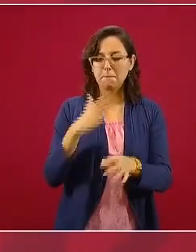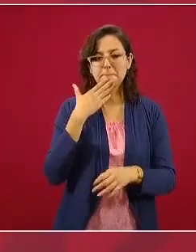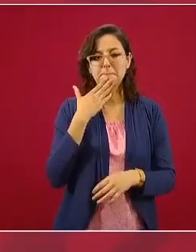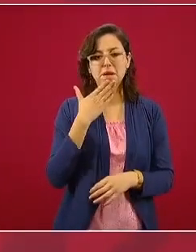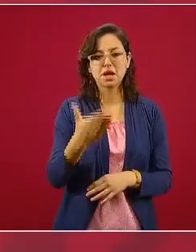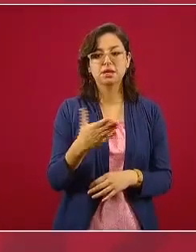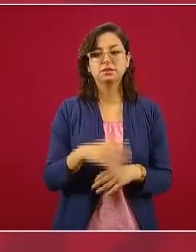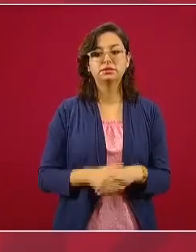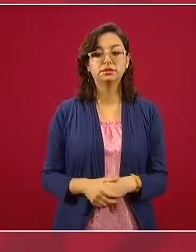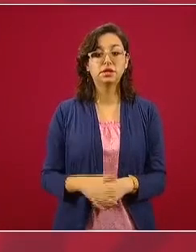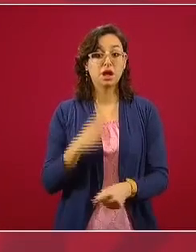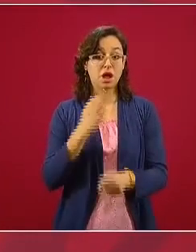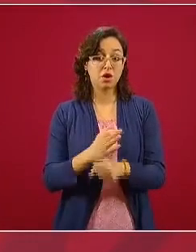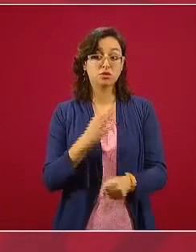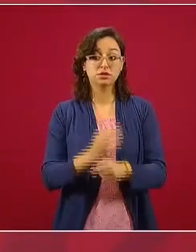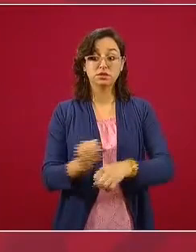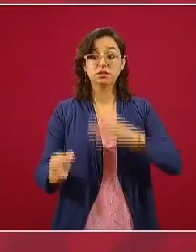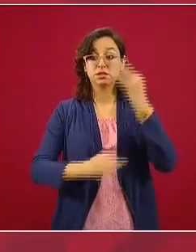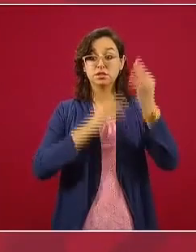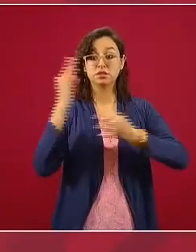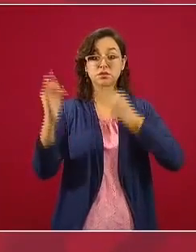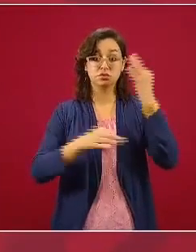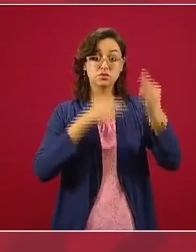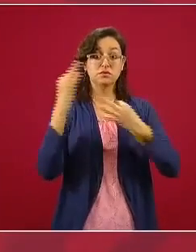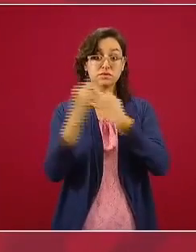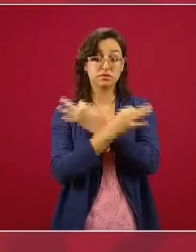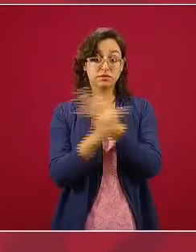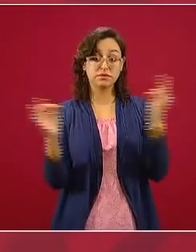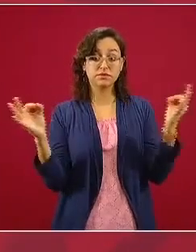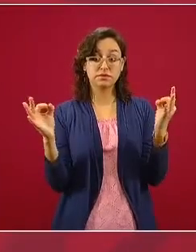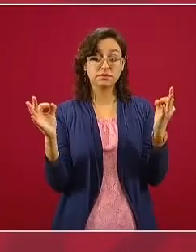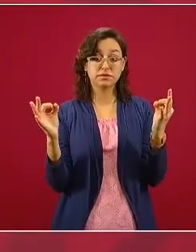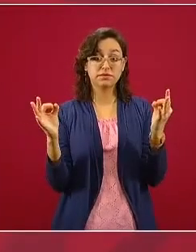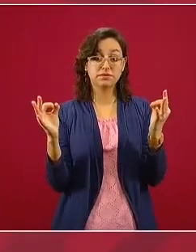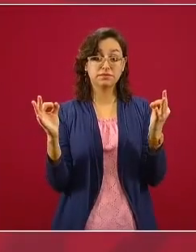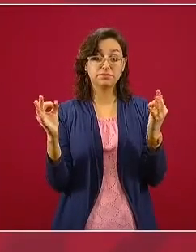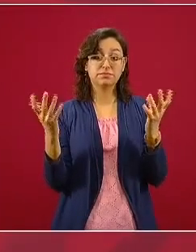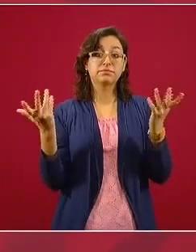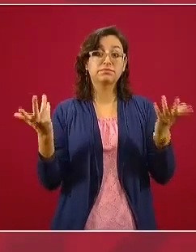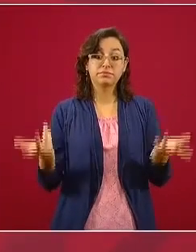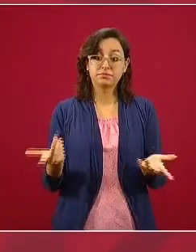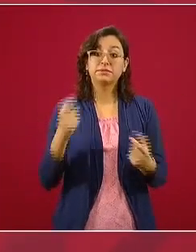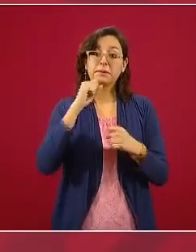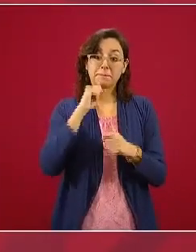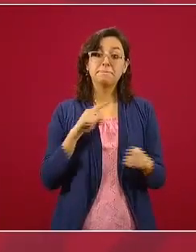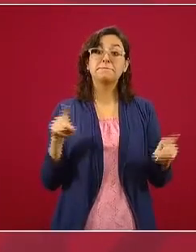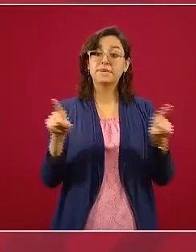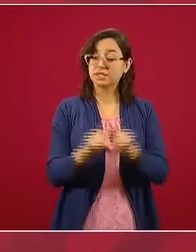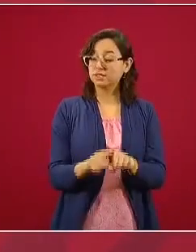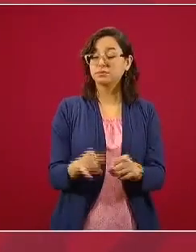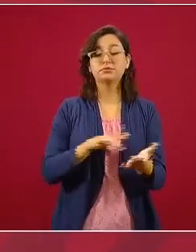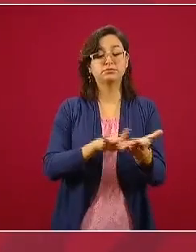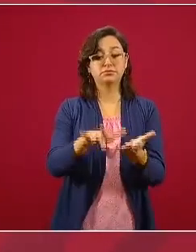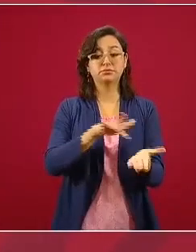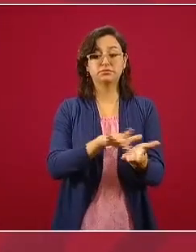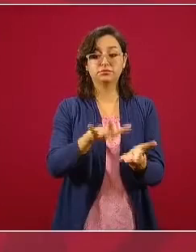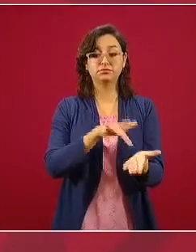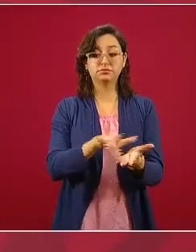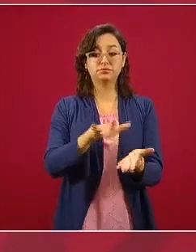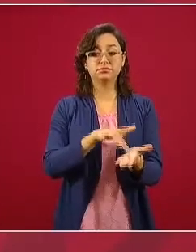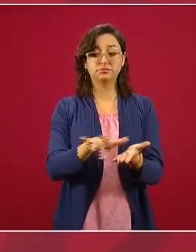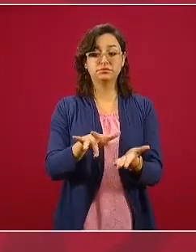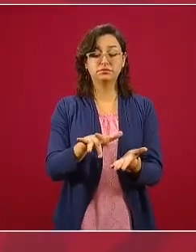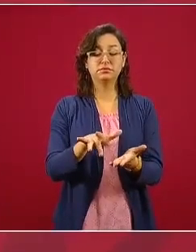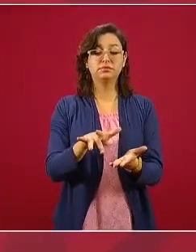que vamos a anunciar ahora, pues es de ese tipo, se inscribe en ese